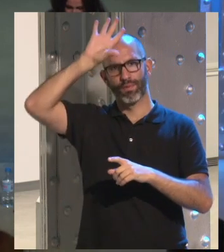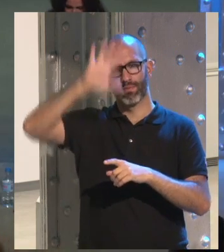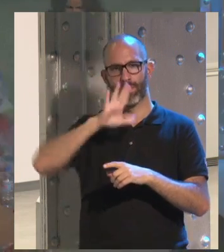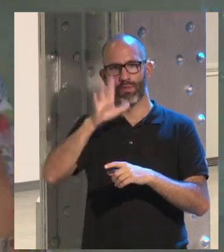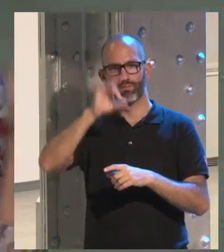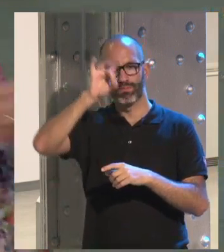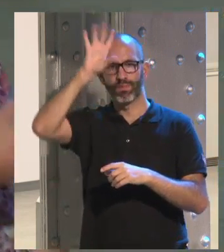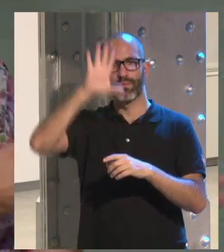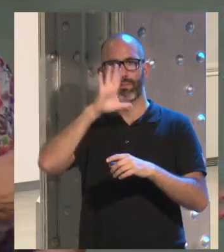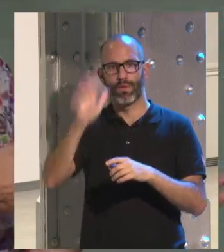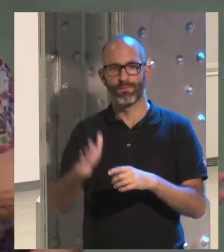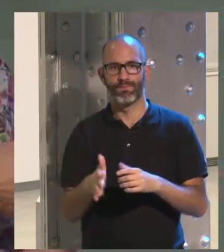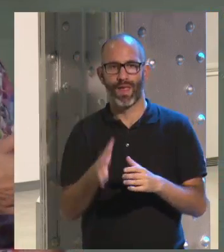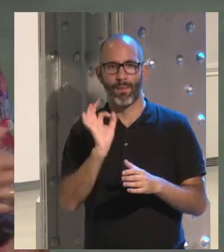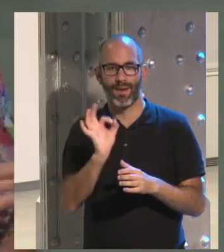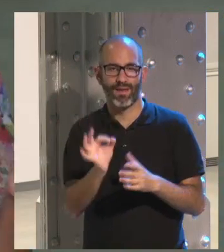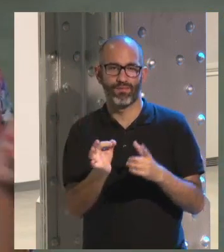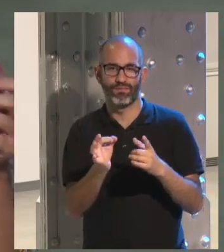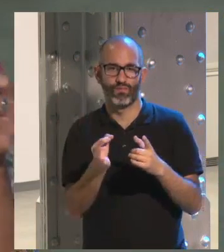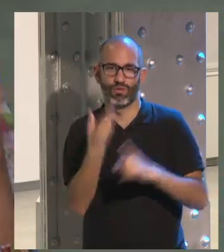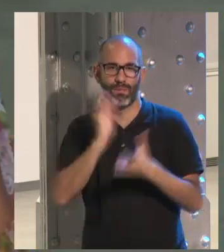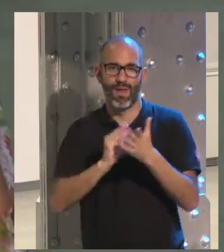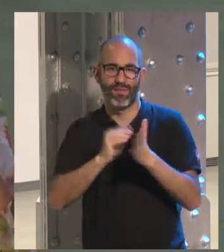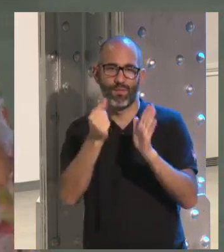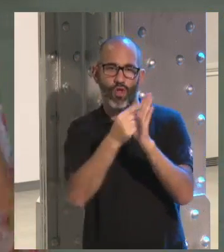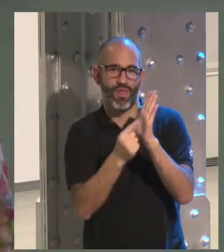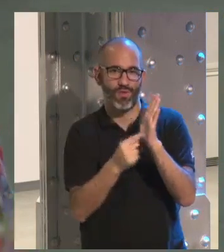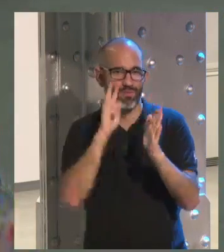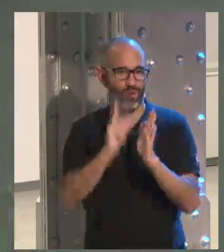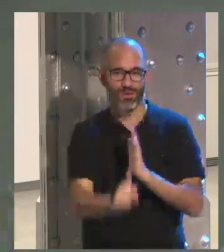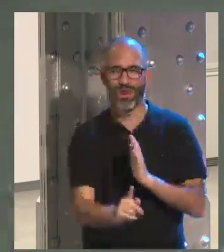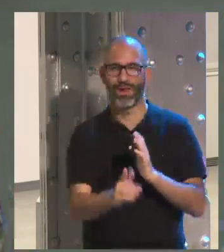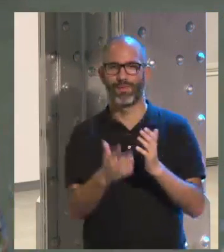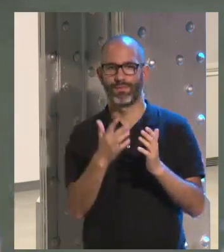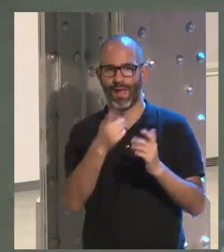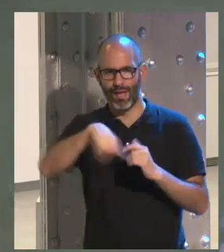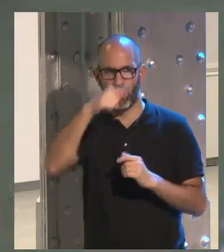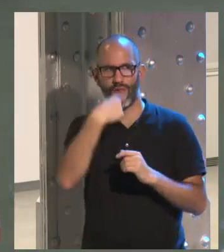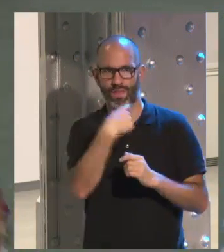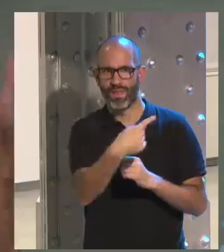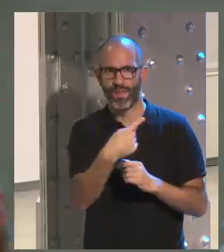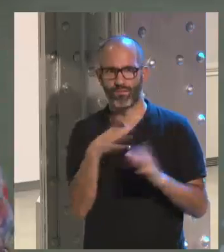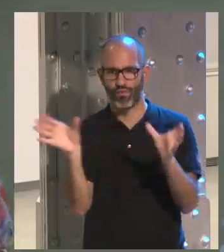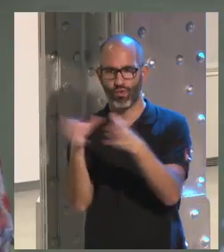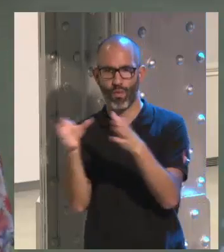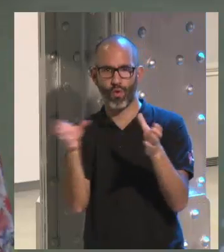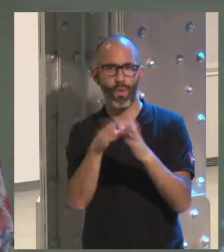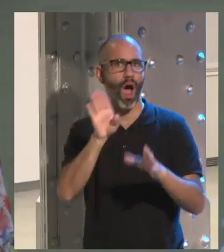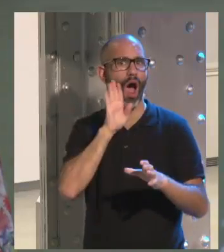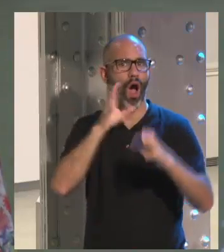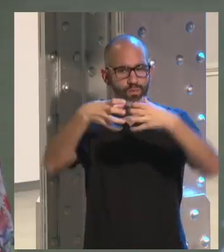era a pesar de que no se leen las condiciones eran muy conscientes a pesar de ellos lo dicen eso quién se lo va a leer